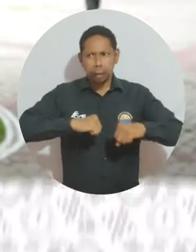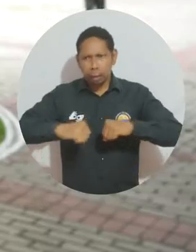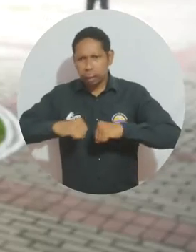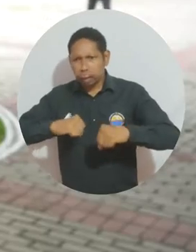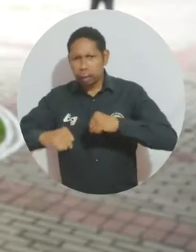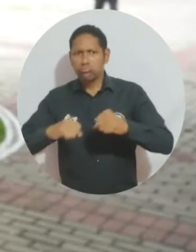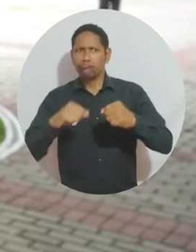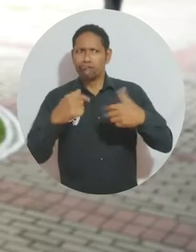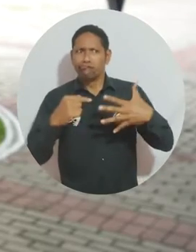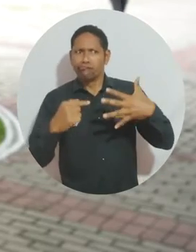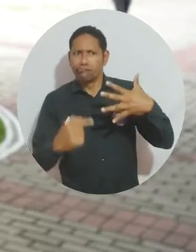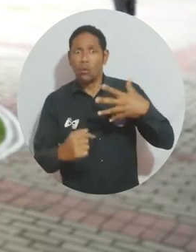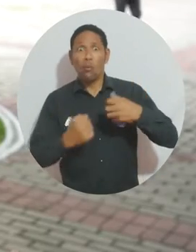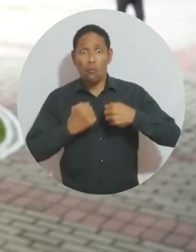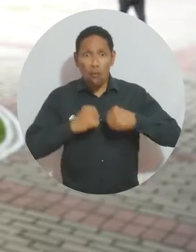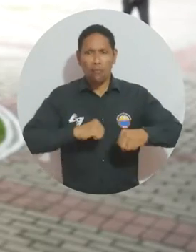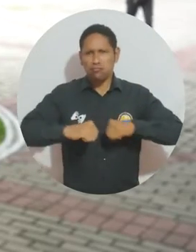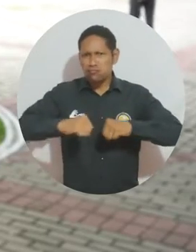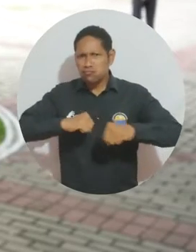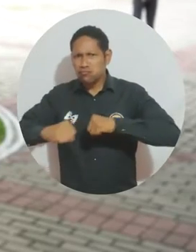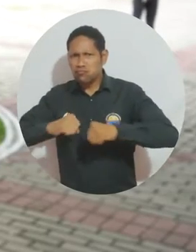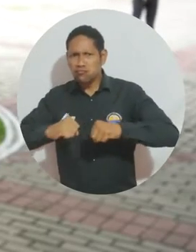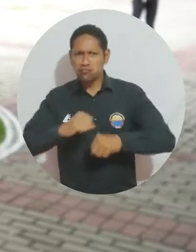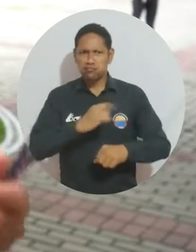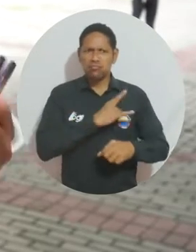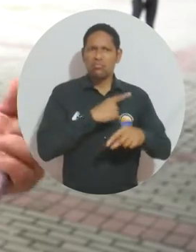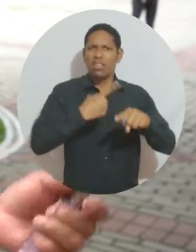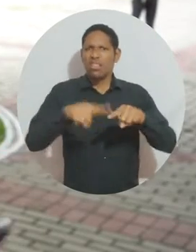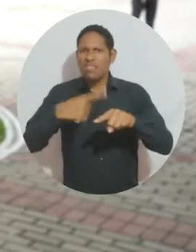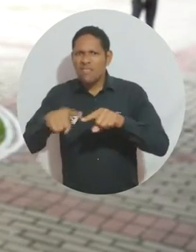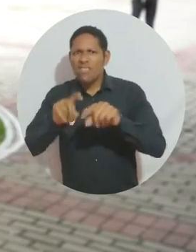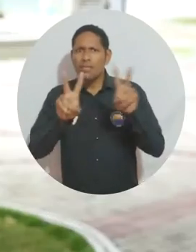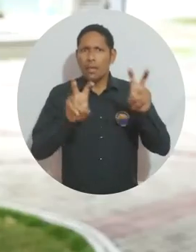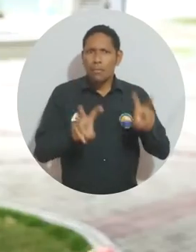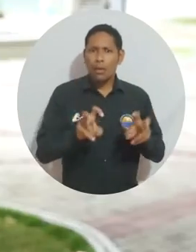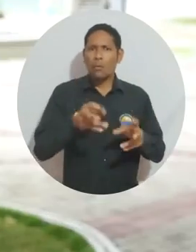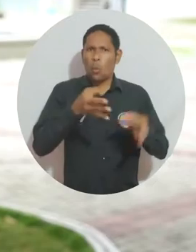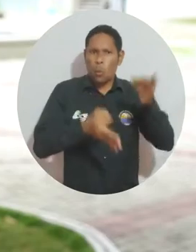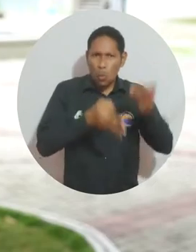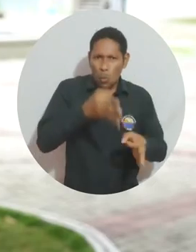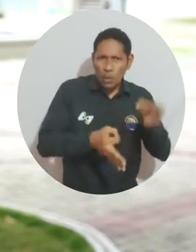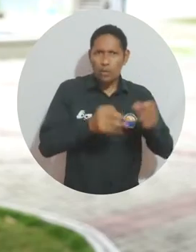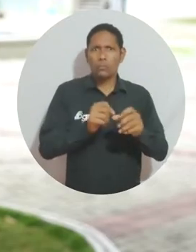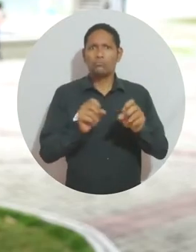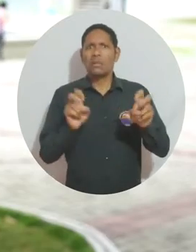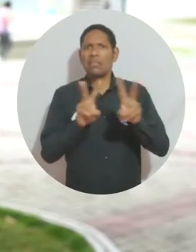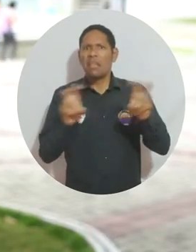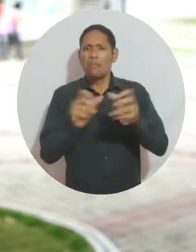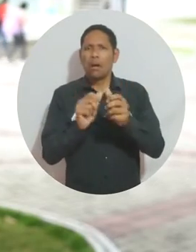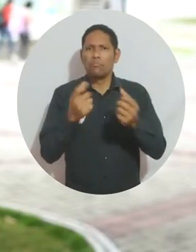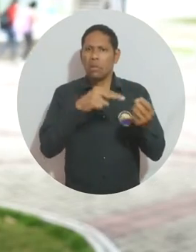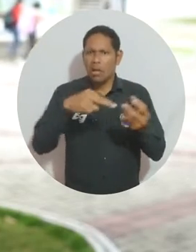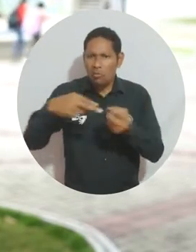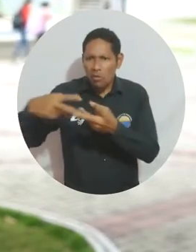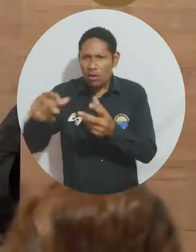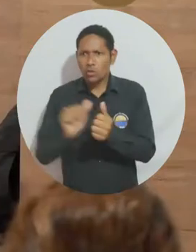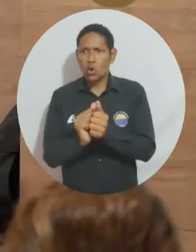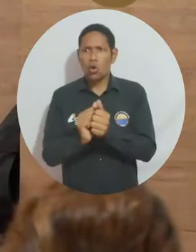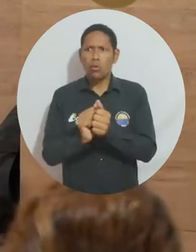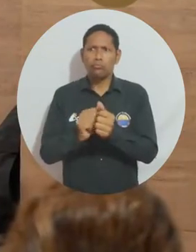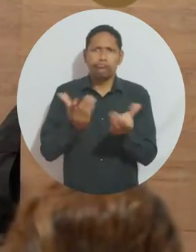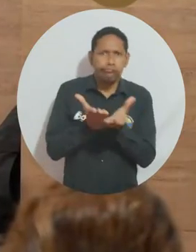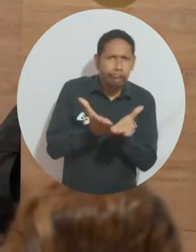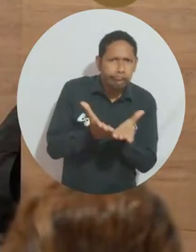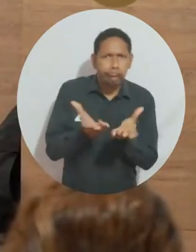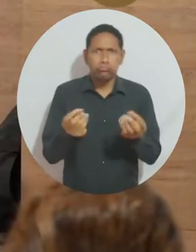Hemos tenido una actividad muy intensa con la universidad en diferentes temas, en temas jurídicos, en temas de